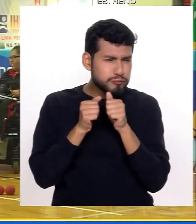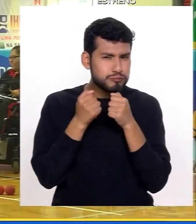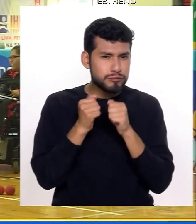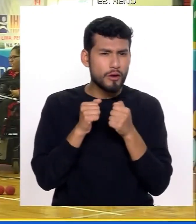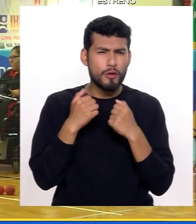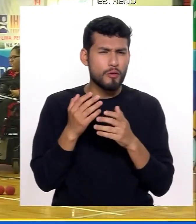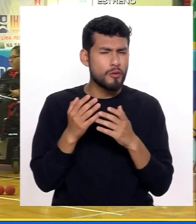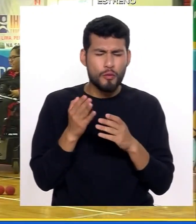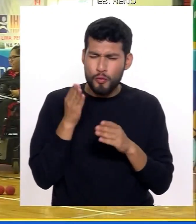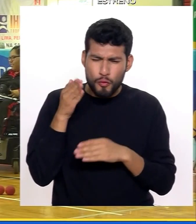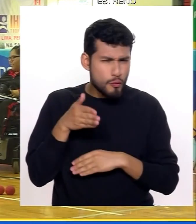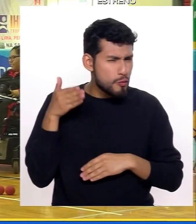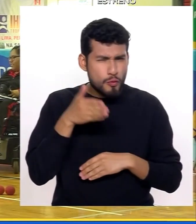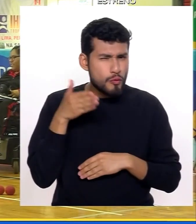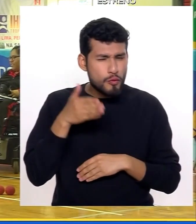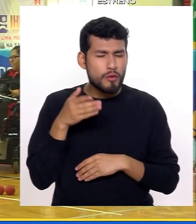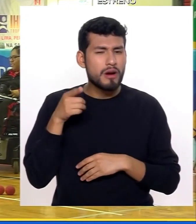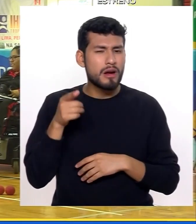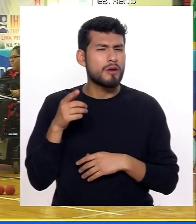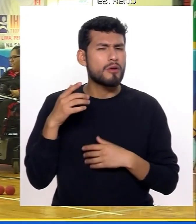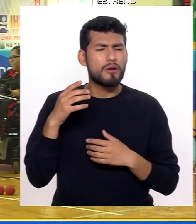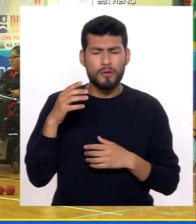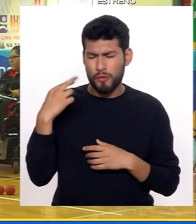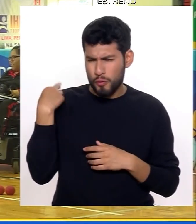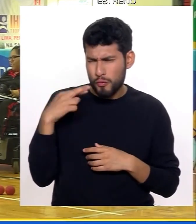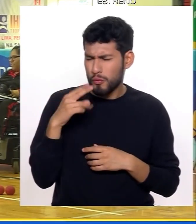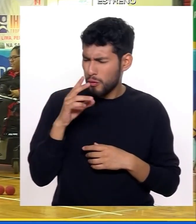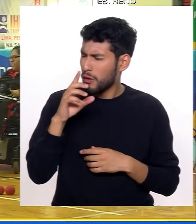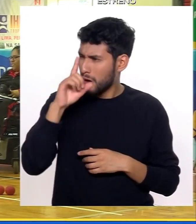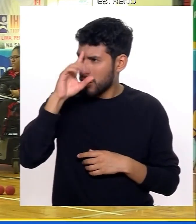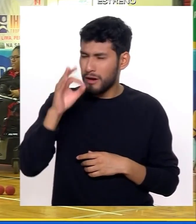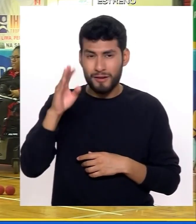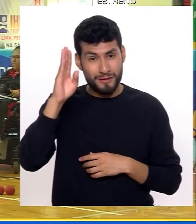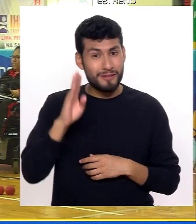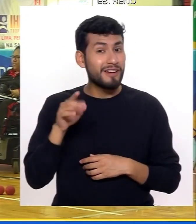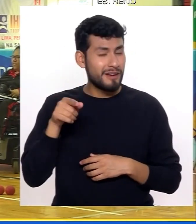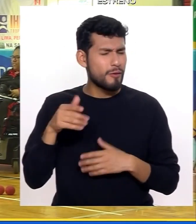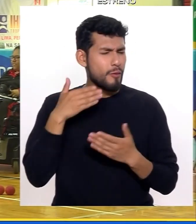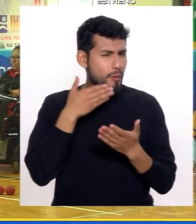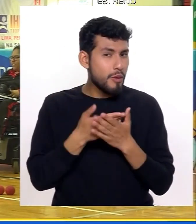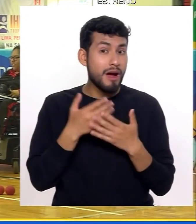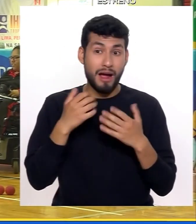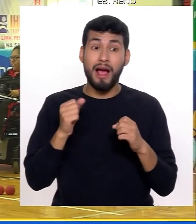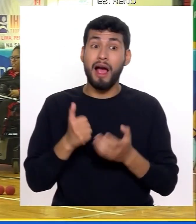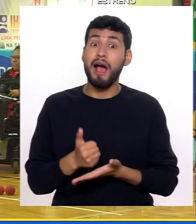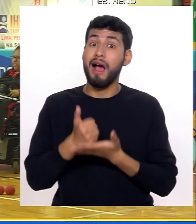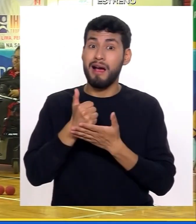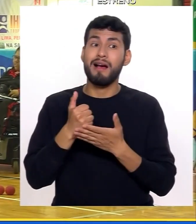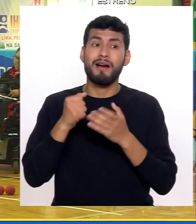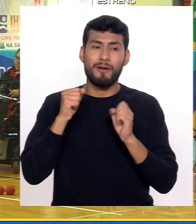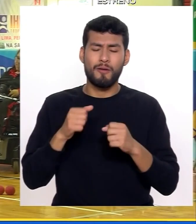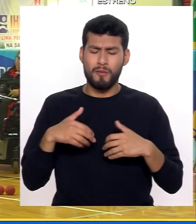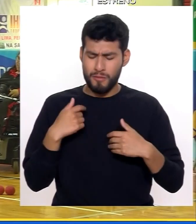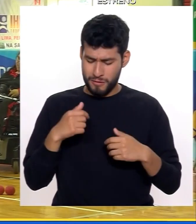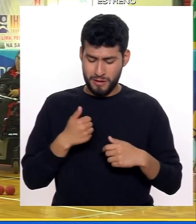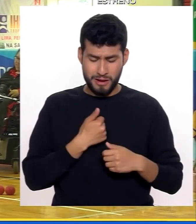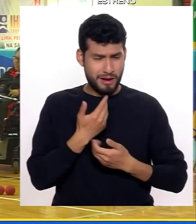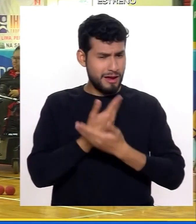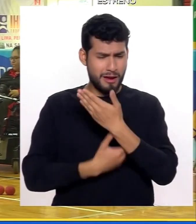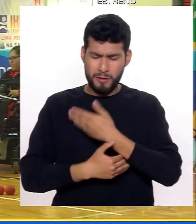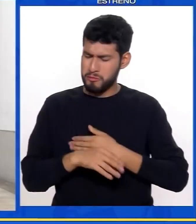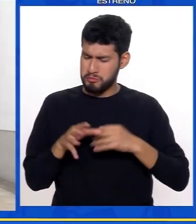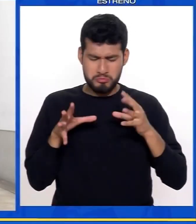muy religiosa, cree mucho en Dios y creo que eso le ha ayudado bastante para que acepte su